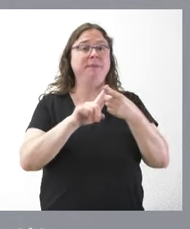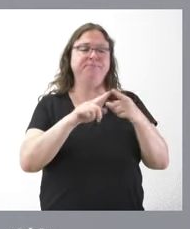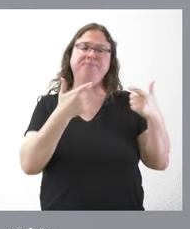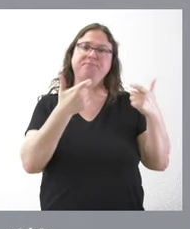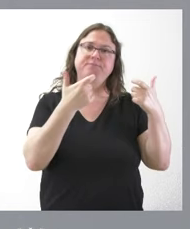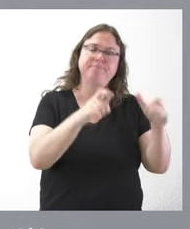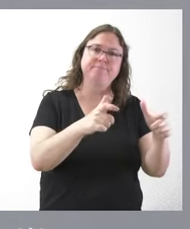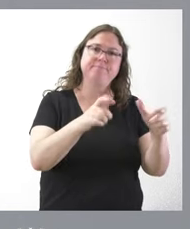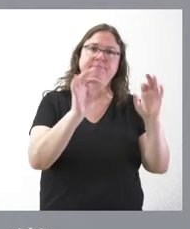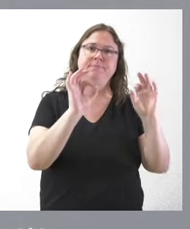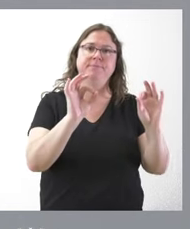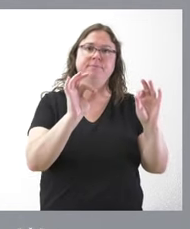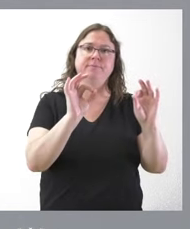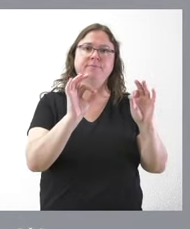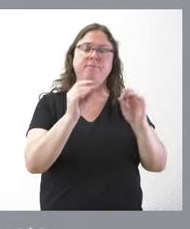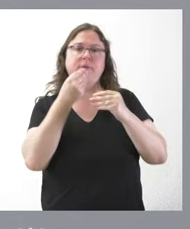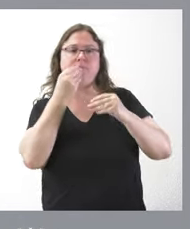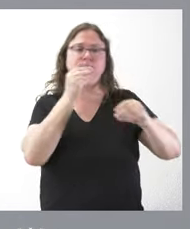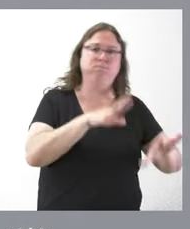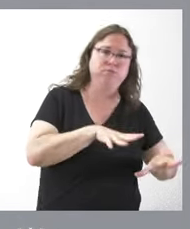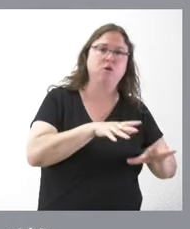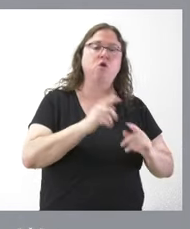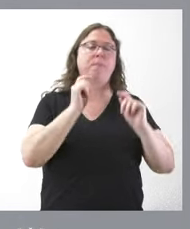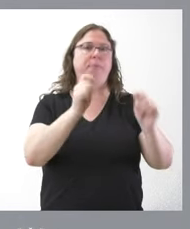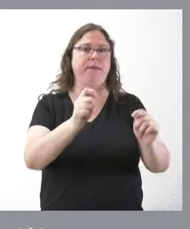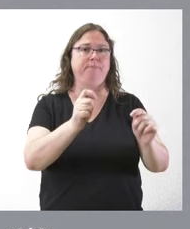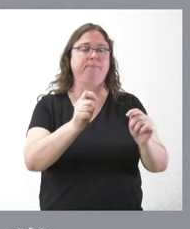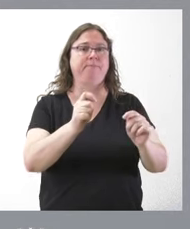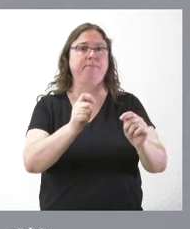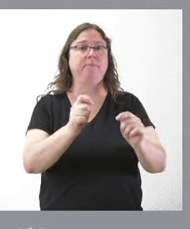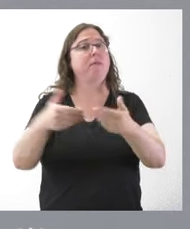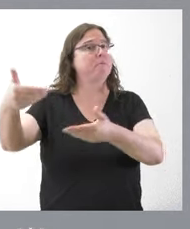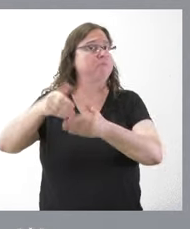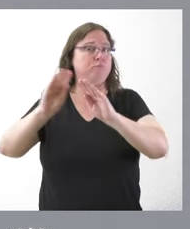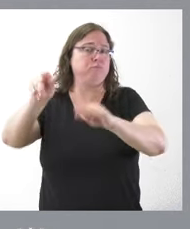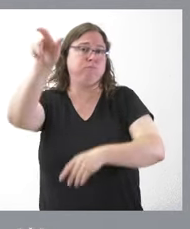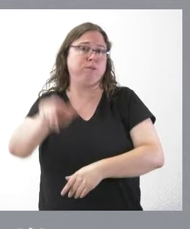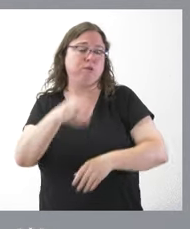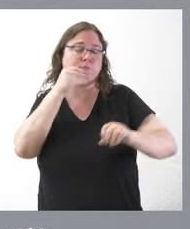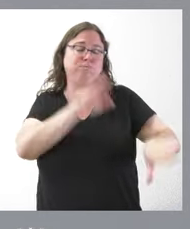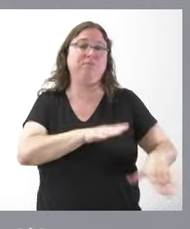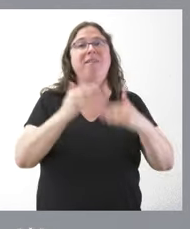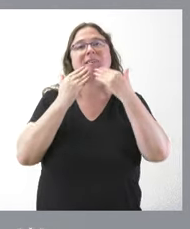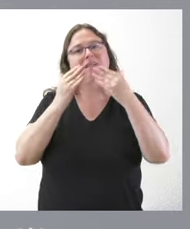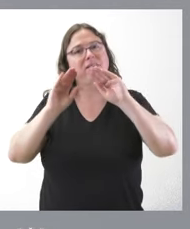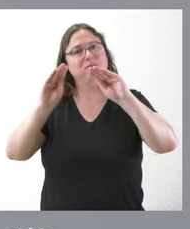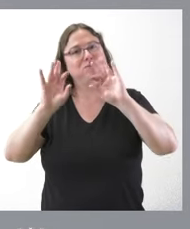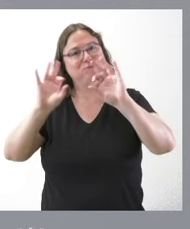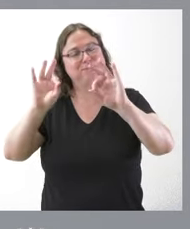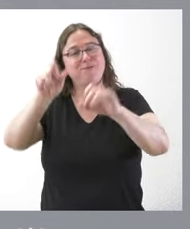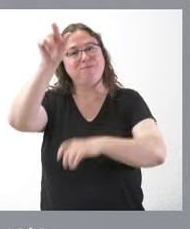de ceses y nombramientos, cesa a precisión propia y le agradecemos los servicios prestados